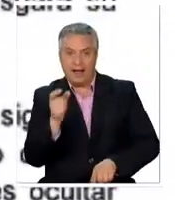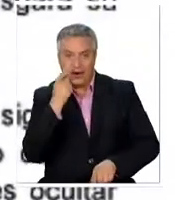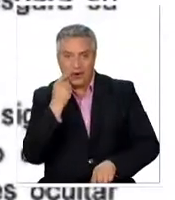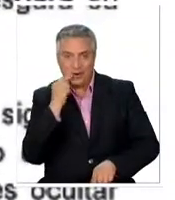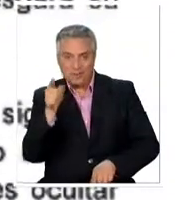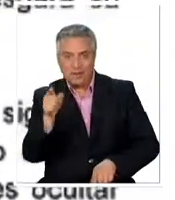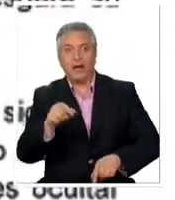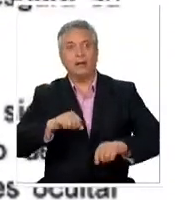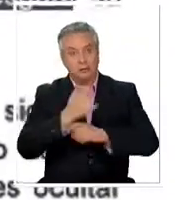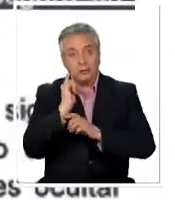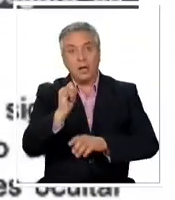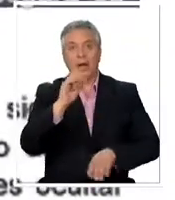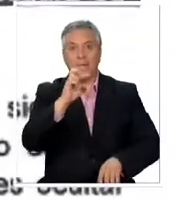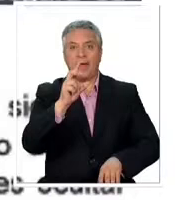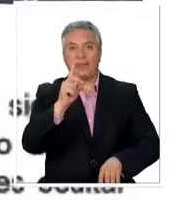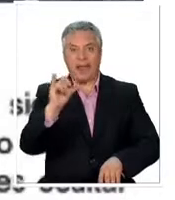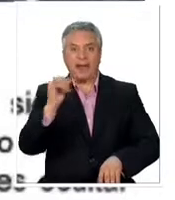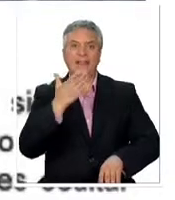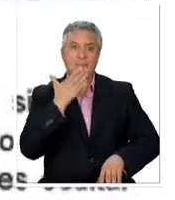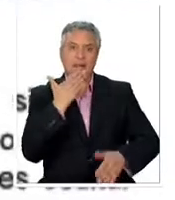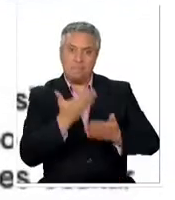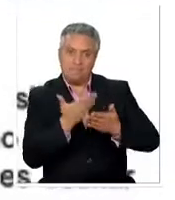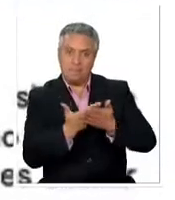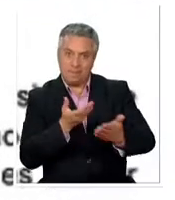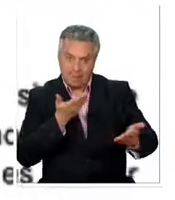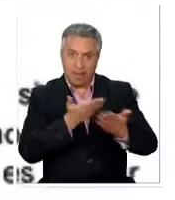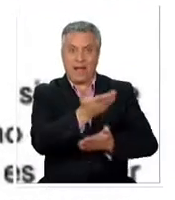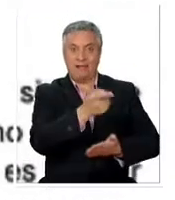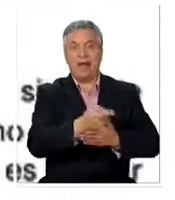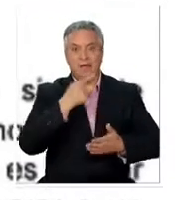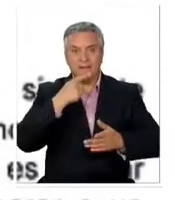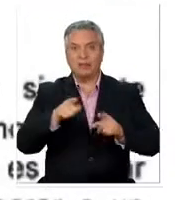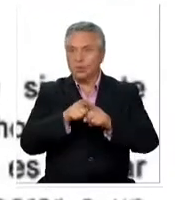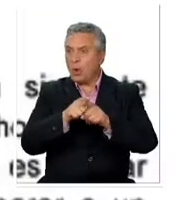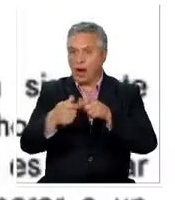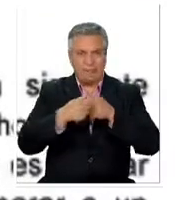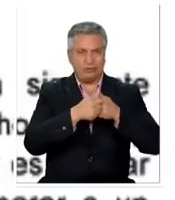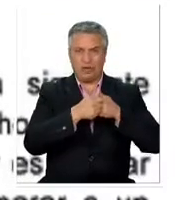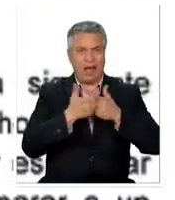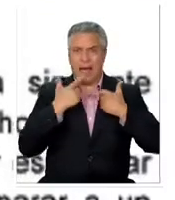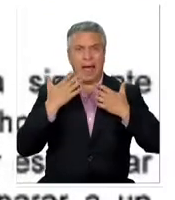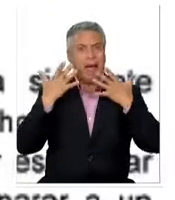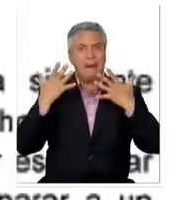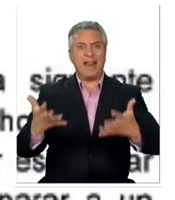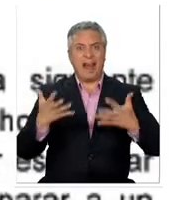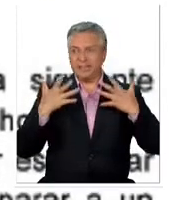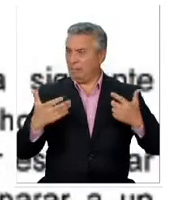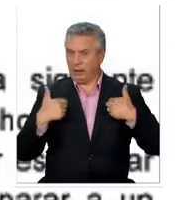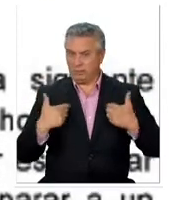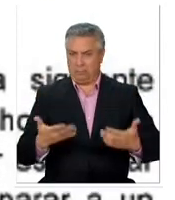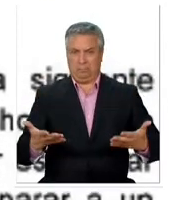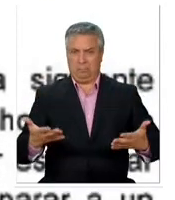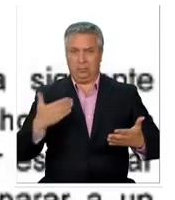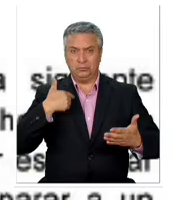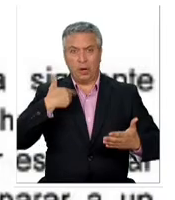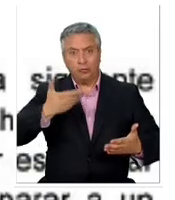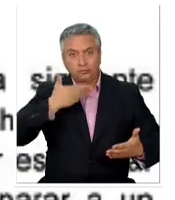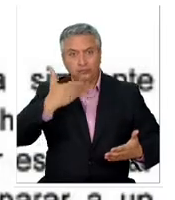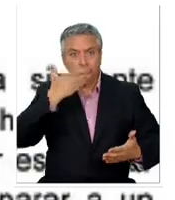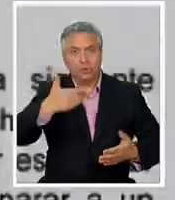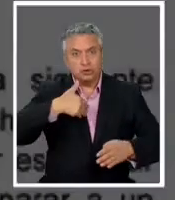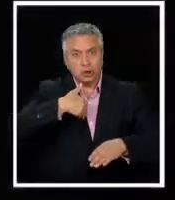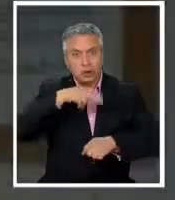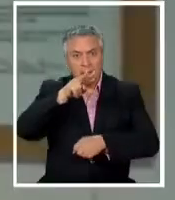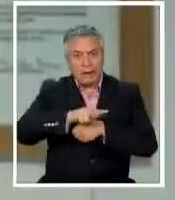en contra de efectivos de la PDI. El uniformado acusó presiones y amenazas cuando prestaba su declaración en calidad de